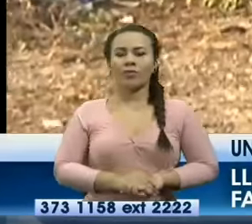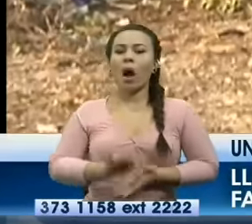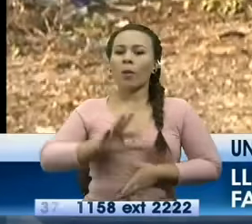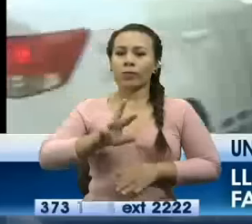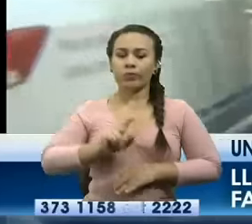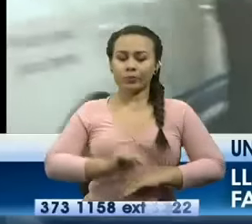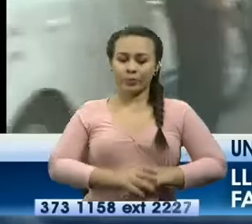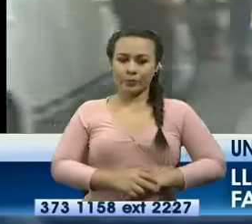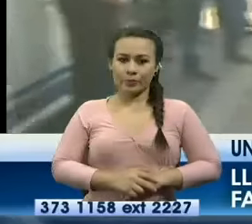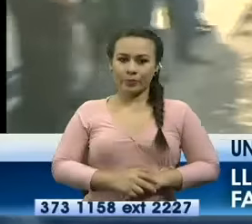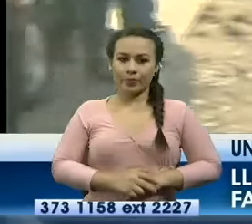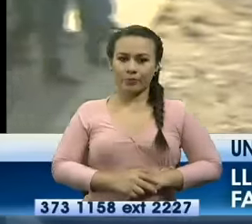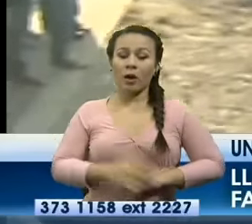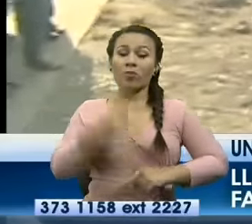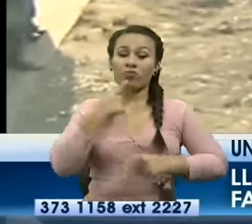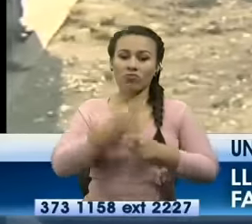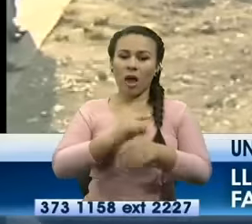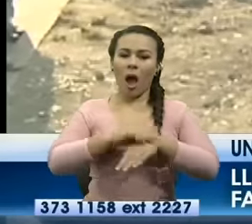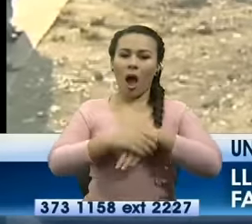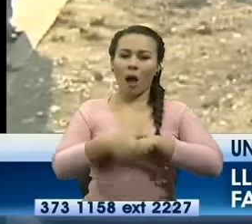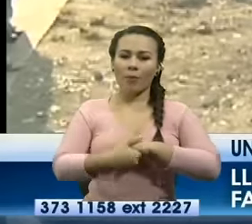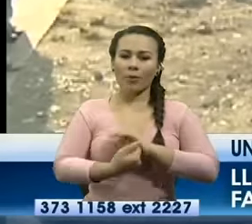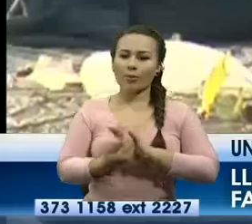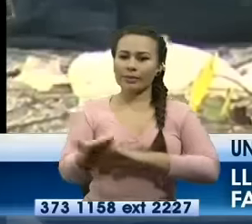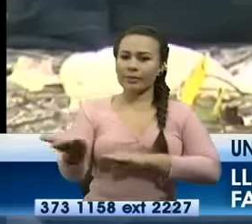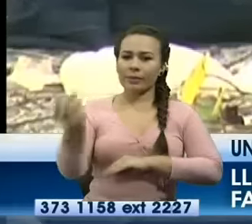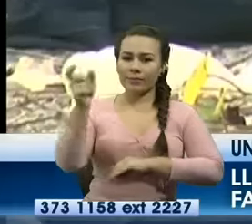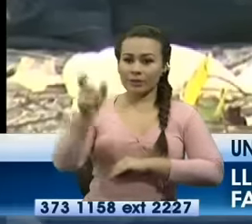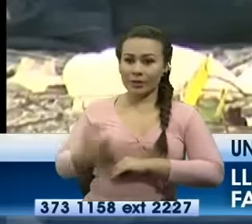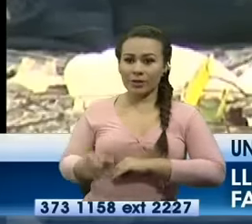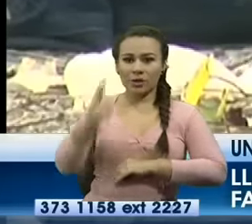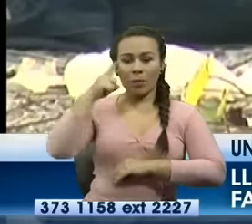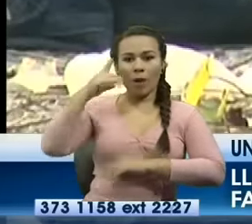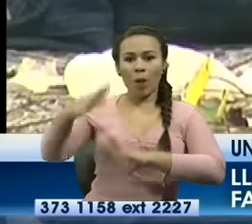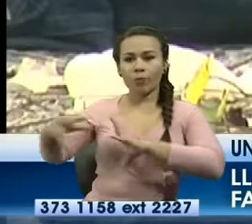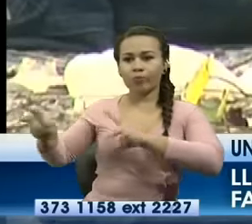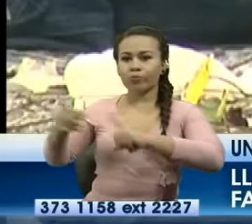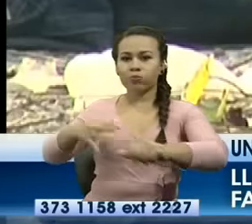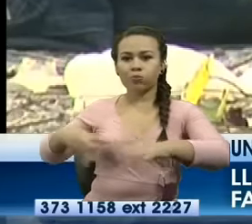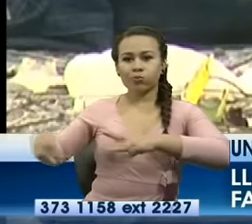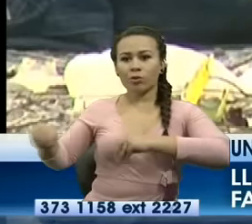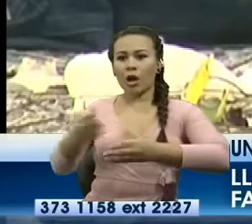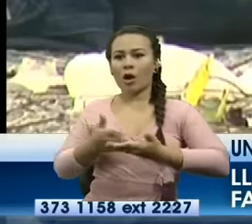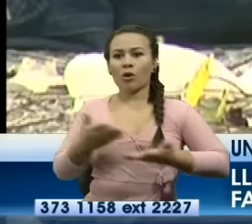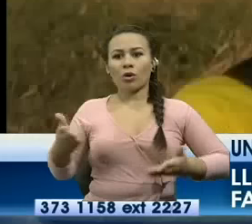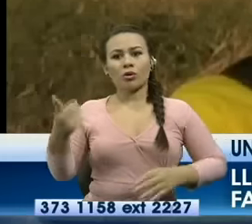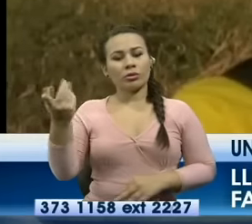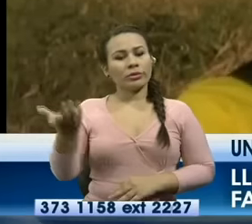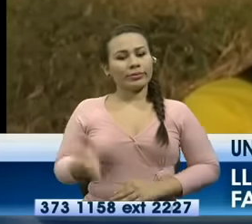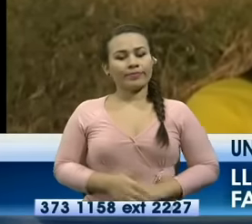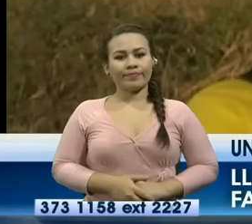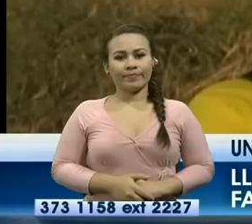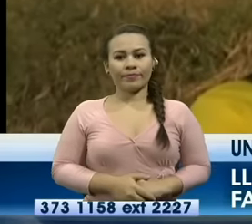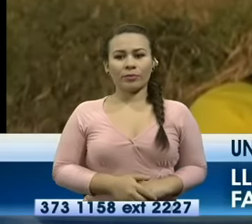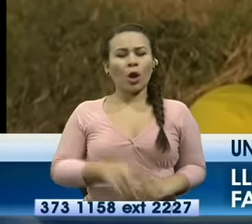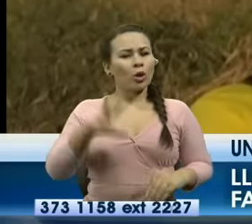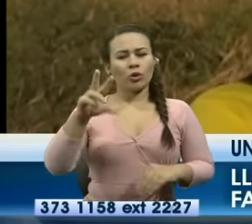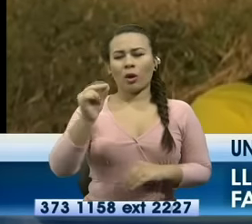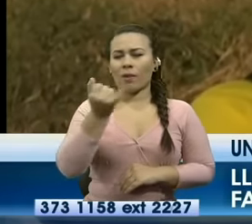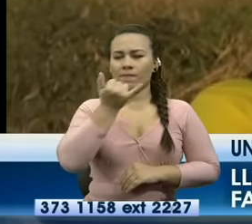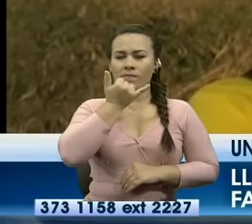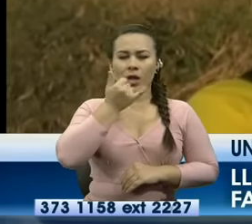delincuencia que se aprovechó de su situación para sustraer sus pertenencias de valor no es justo